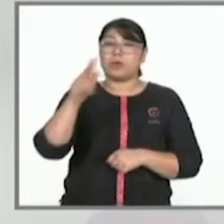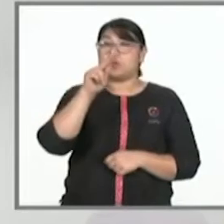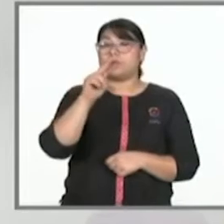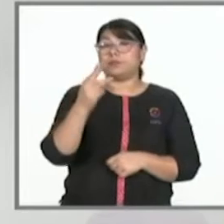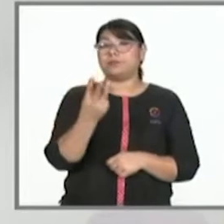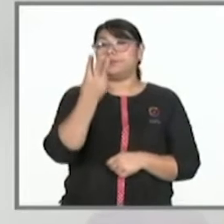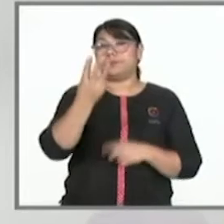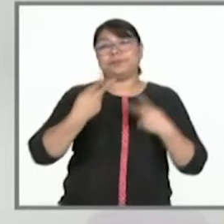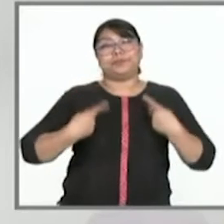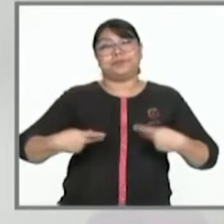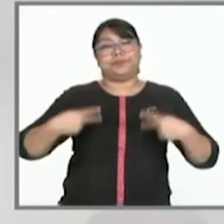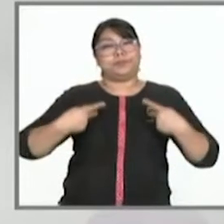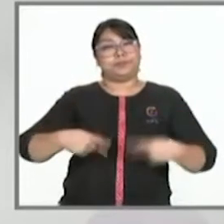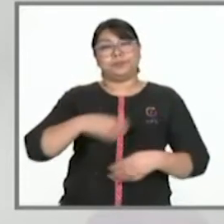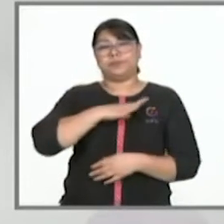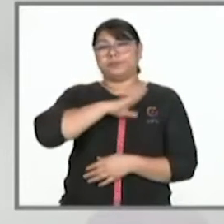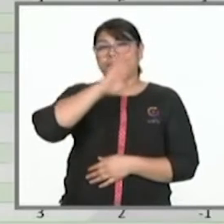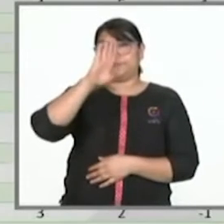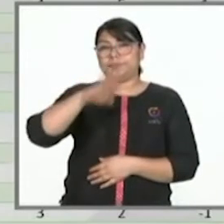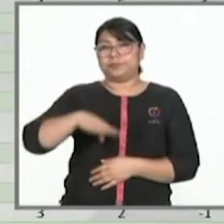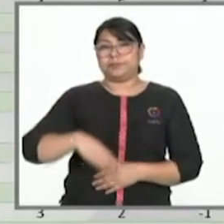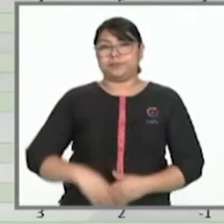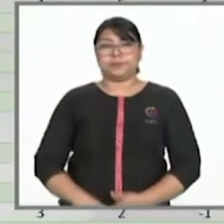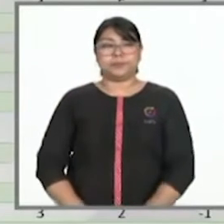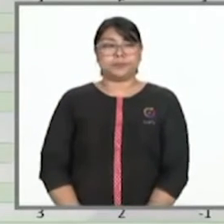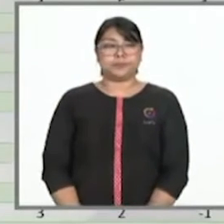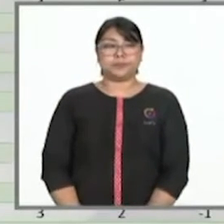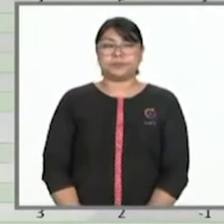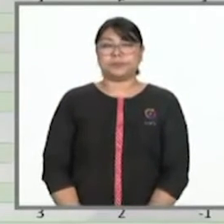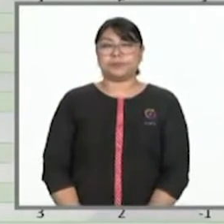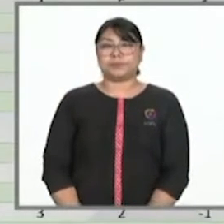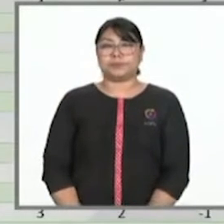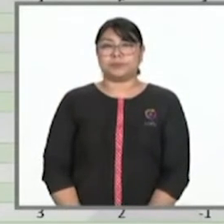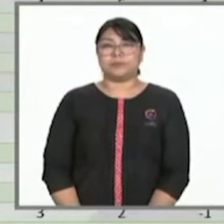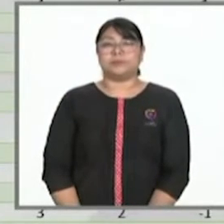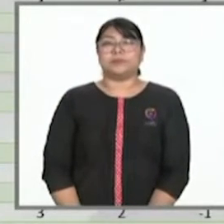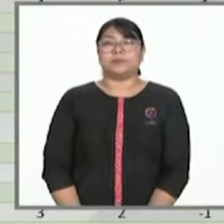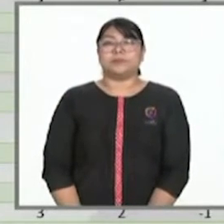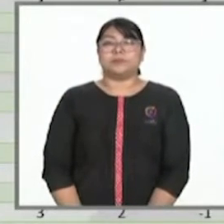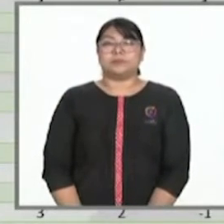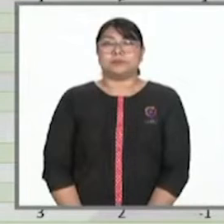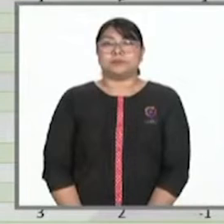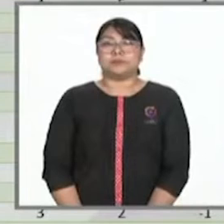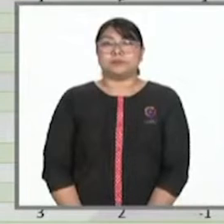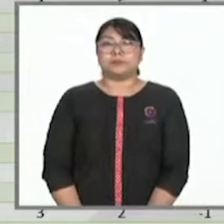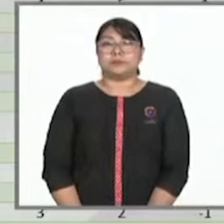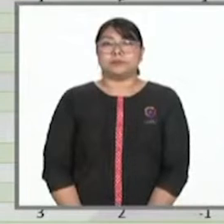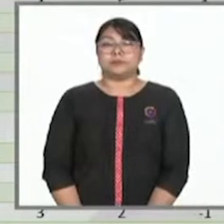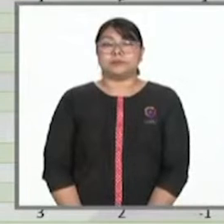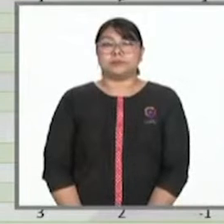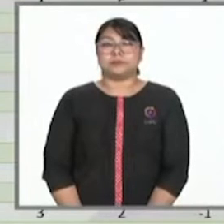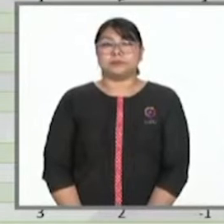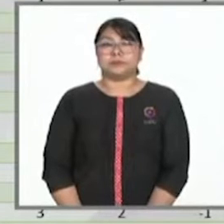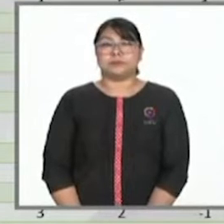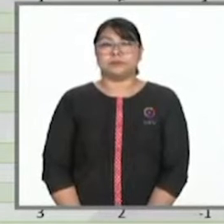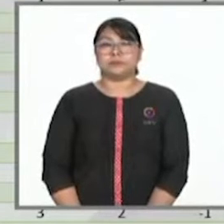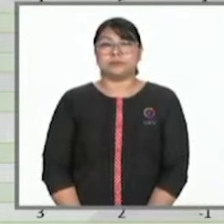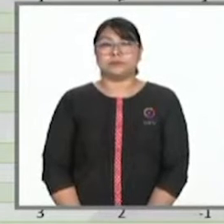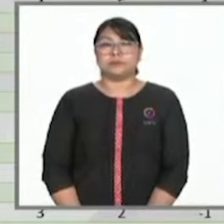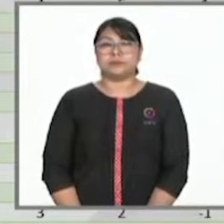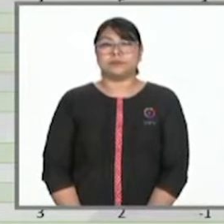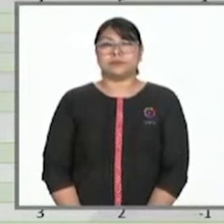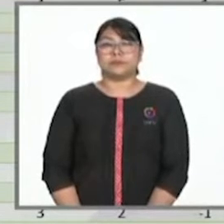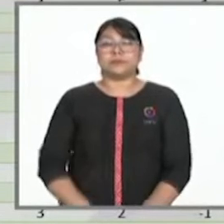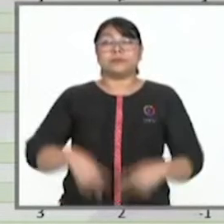83 son defunciones. De acuerdo a los municipios reportados al día de hoy con